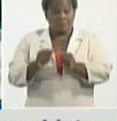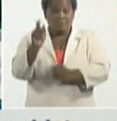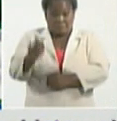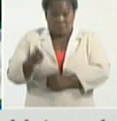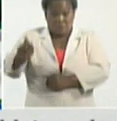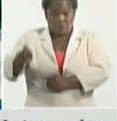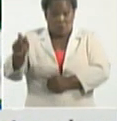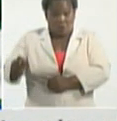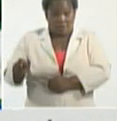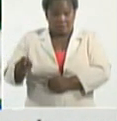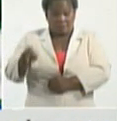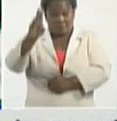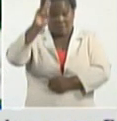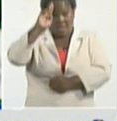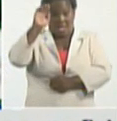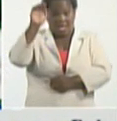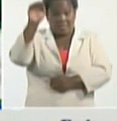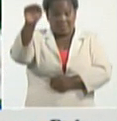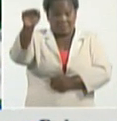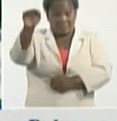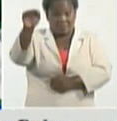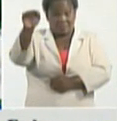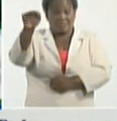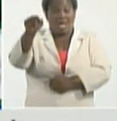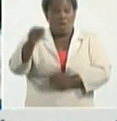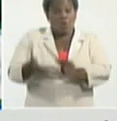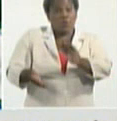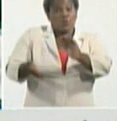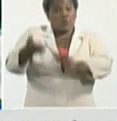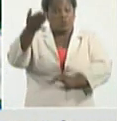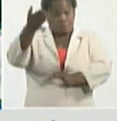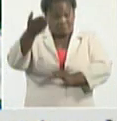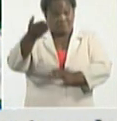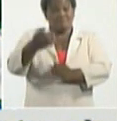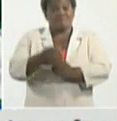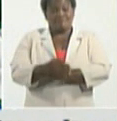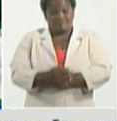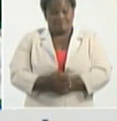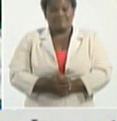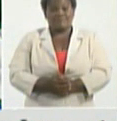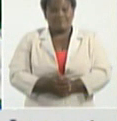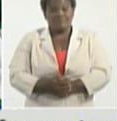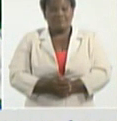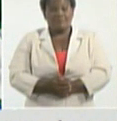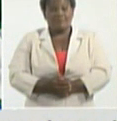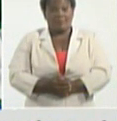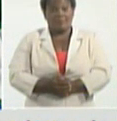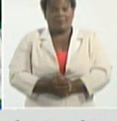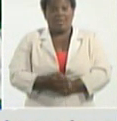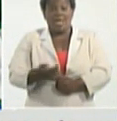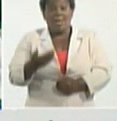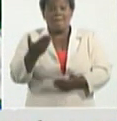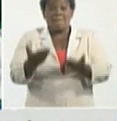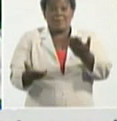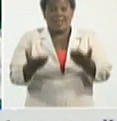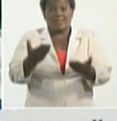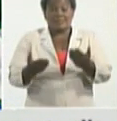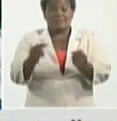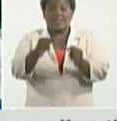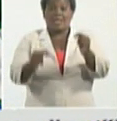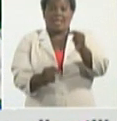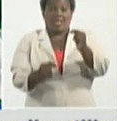activos ustedes se dan cuenta que se vuelve a incrementar porque estamos hablando de un balance tan negativo